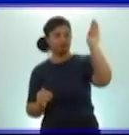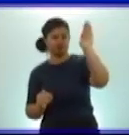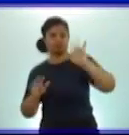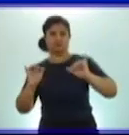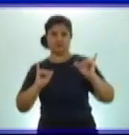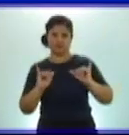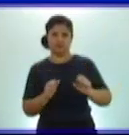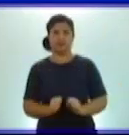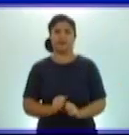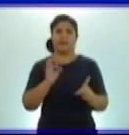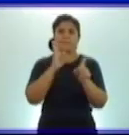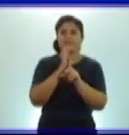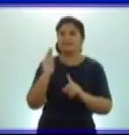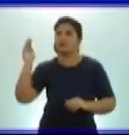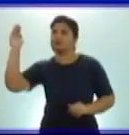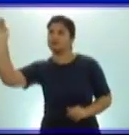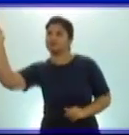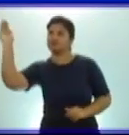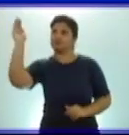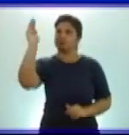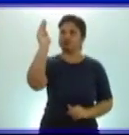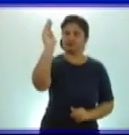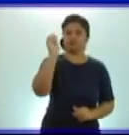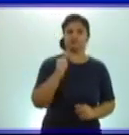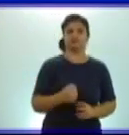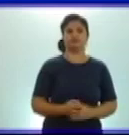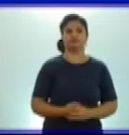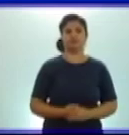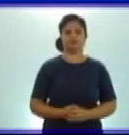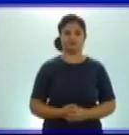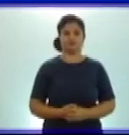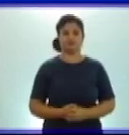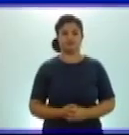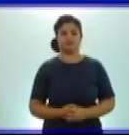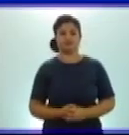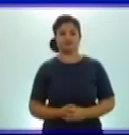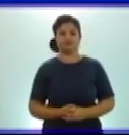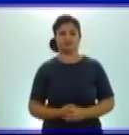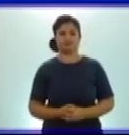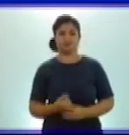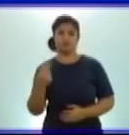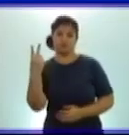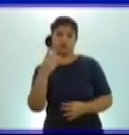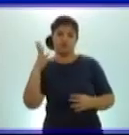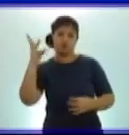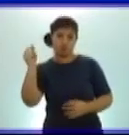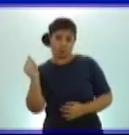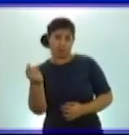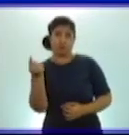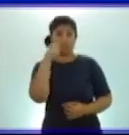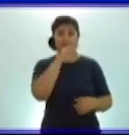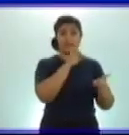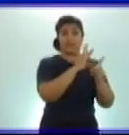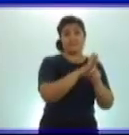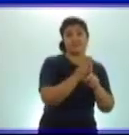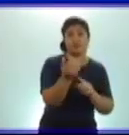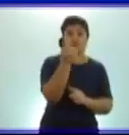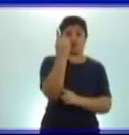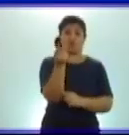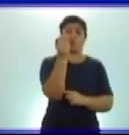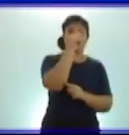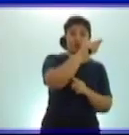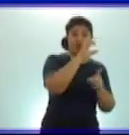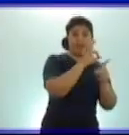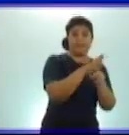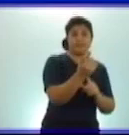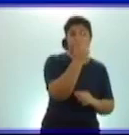es el 1. Correcto, como son iguales, pasamos a la segunda cifra. 2 y 4. Ya estamos en